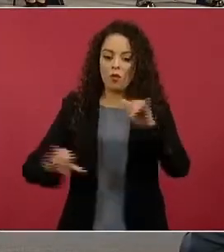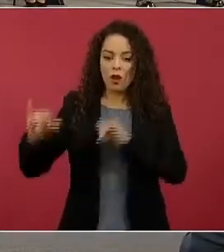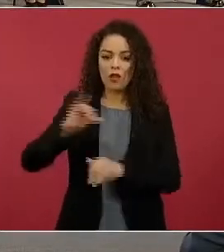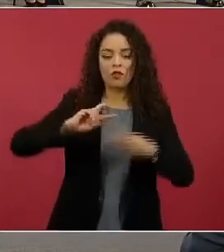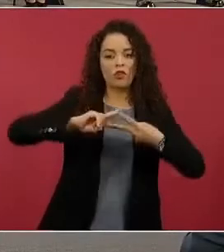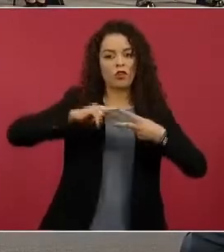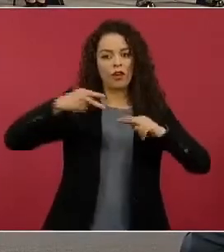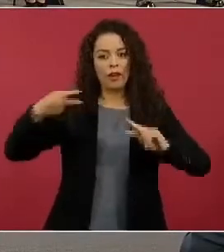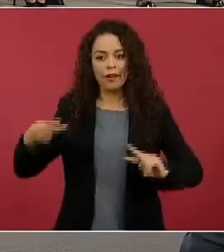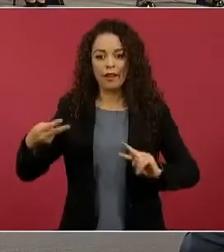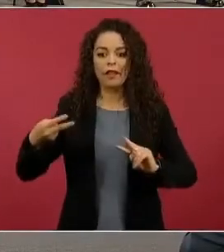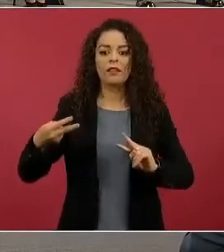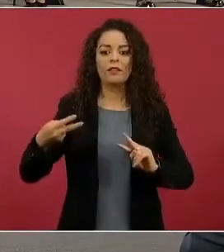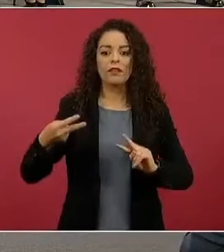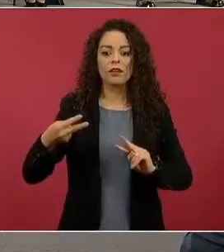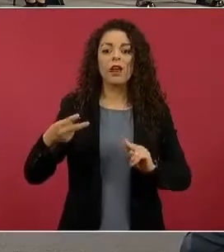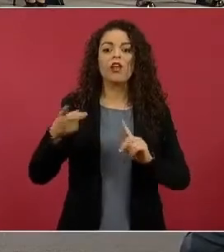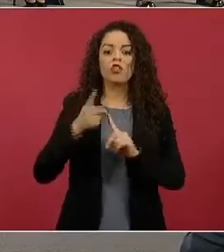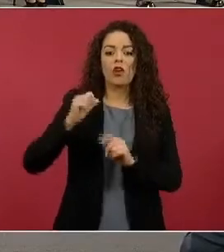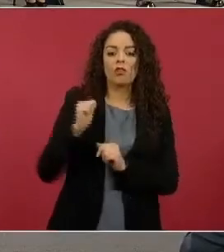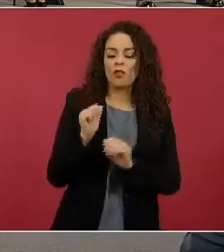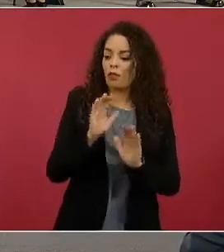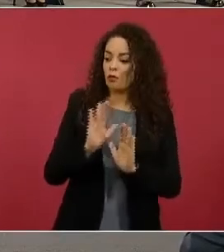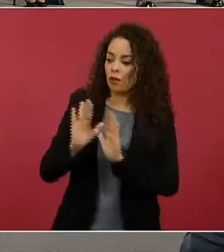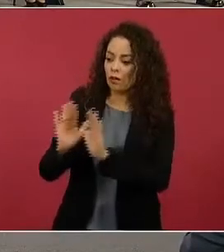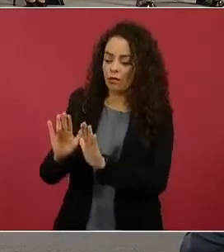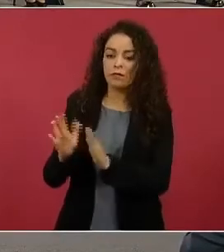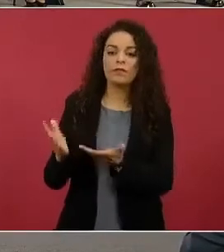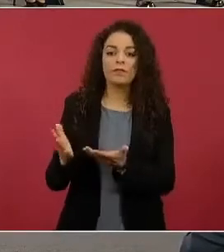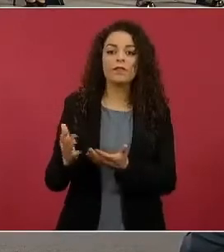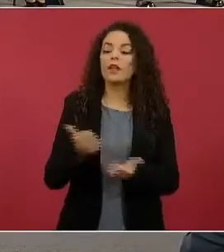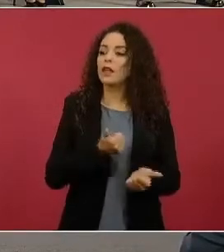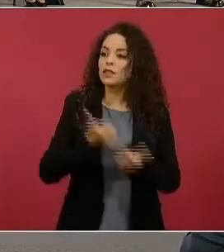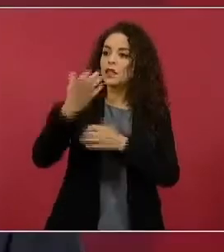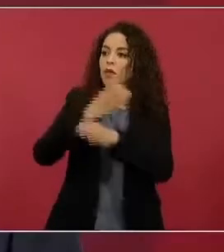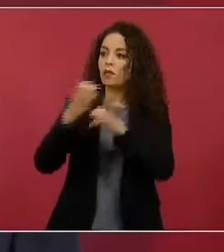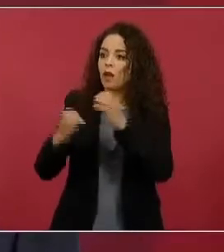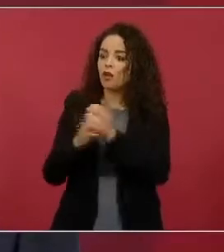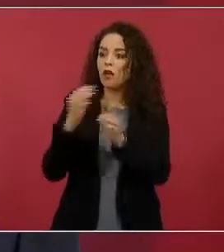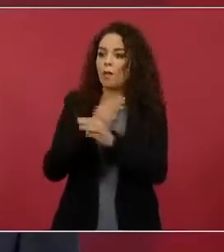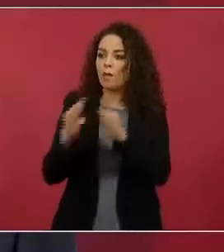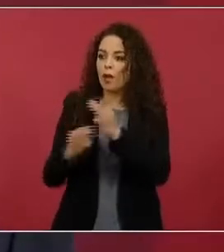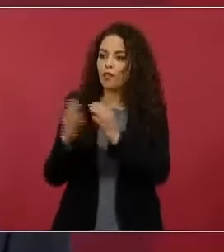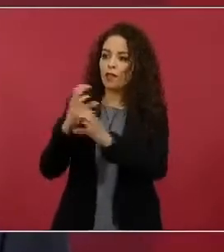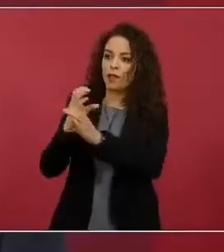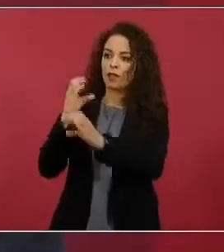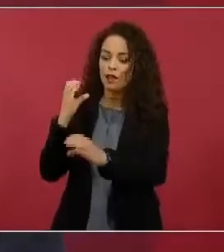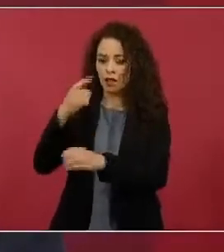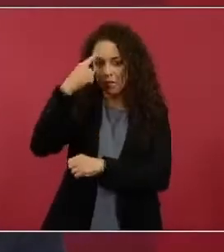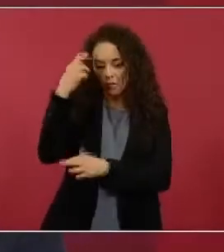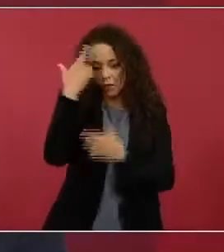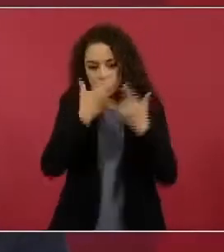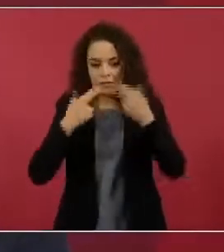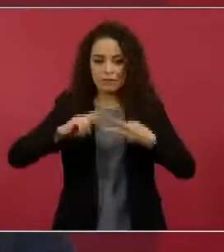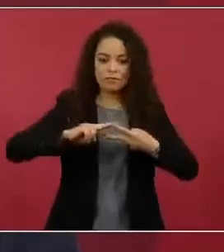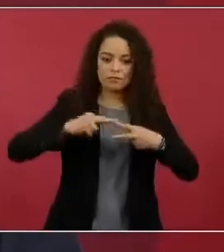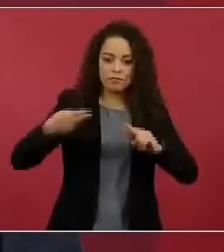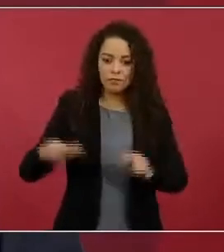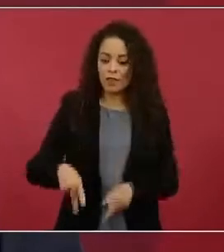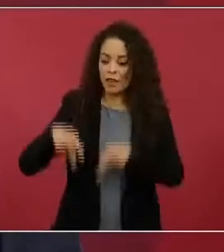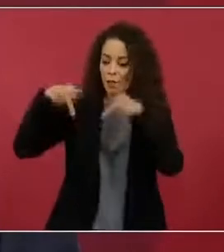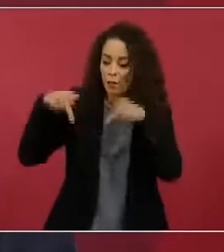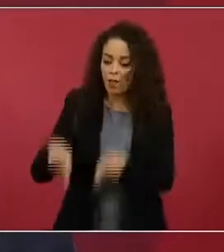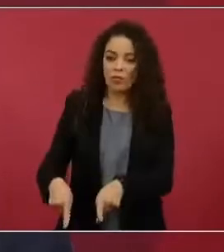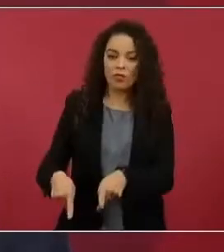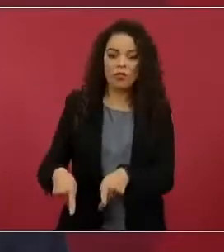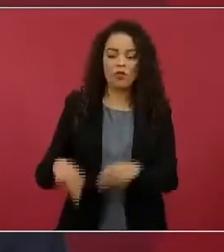materia genética, los centros de resguardo, laboratorios móviles forenses, los sistemas de administración y control de los panteones